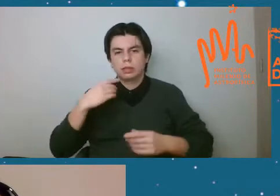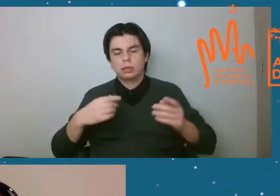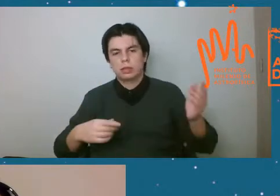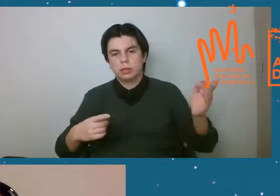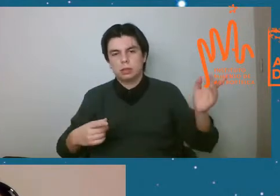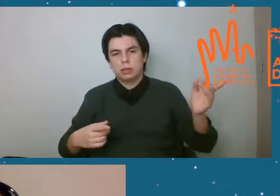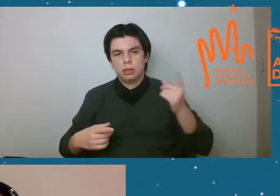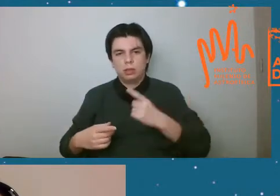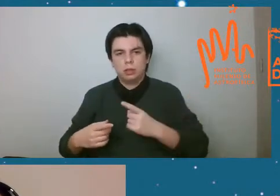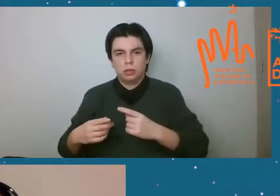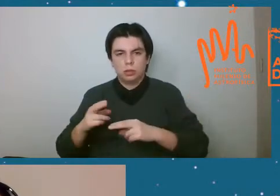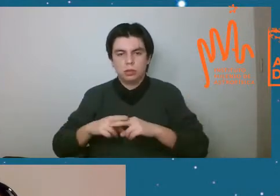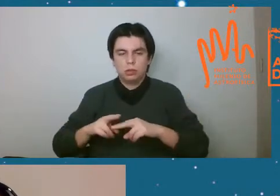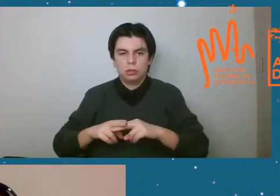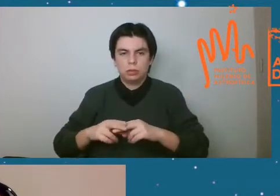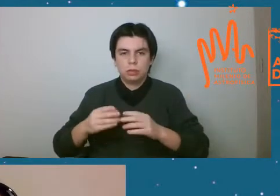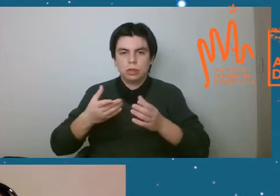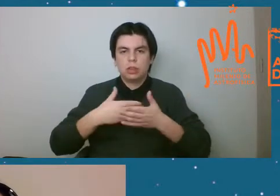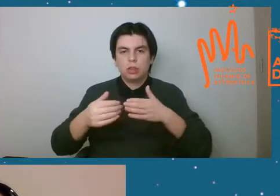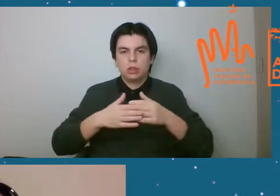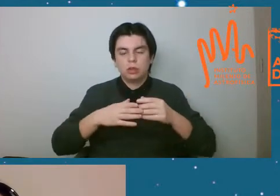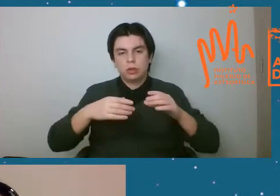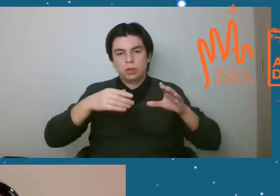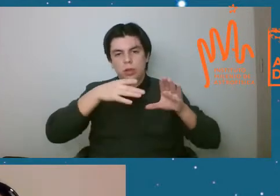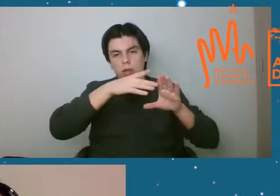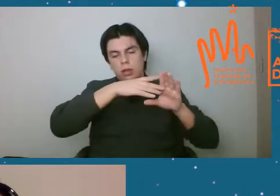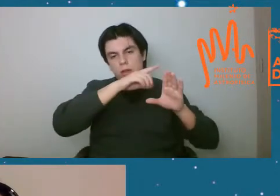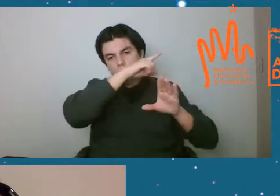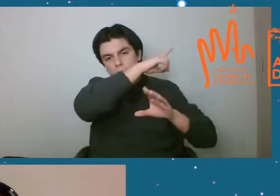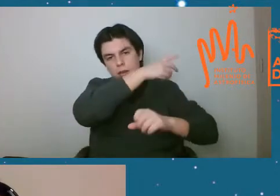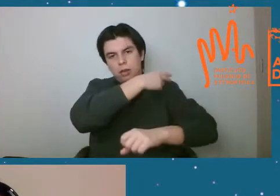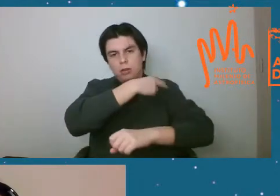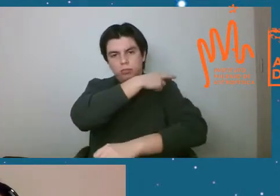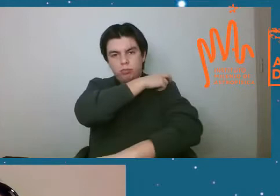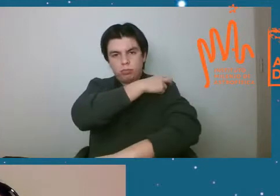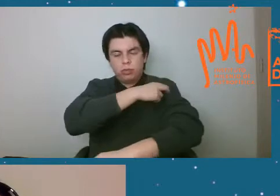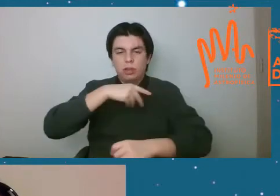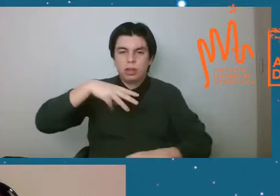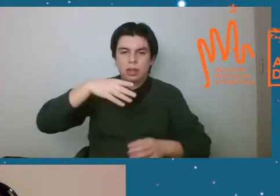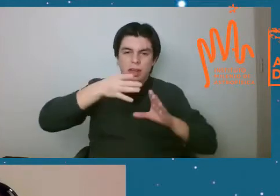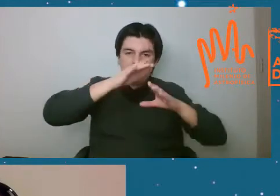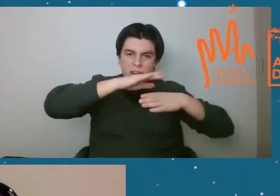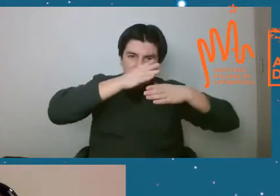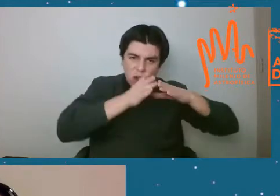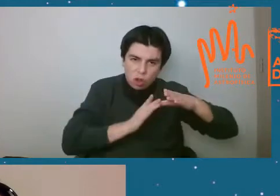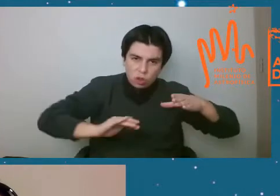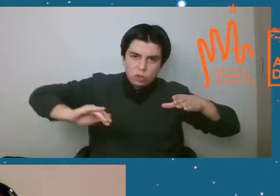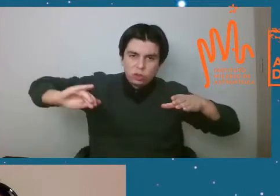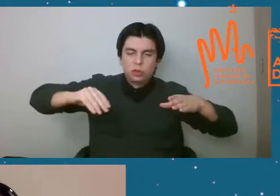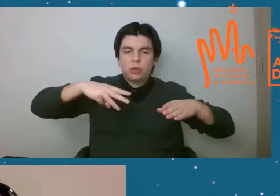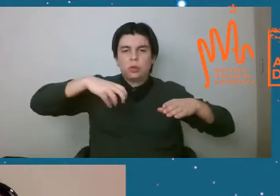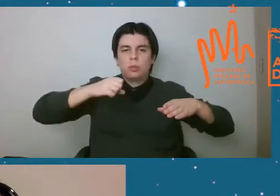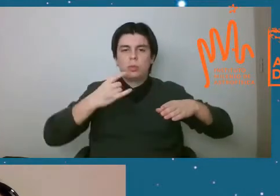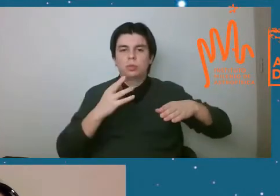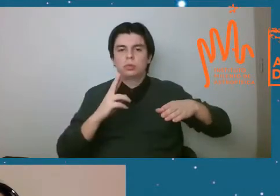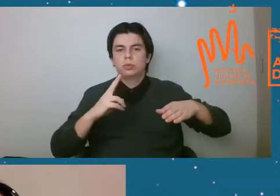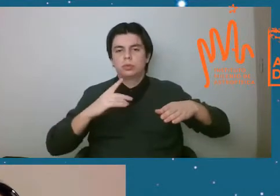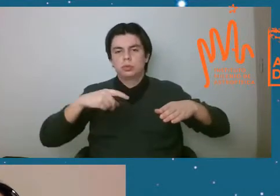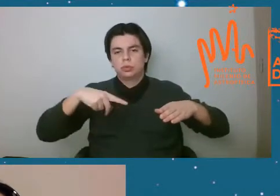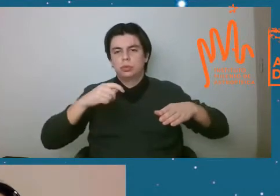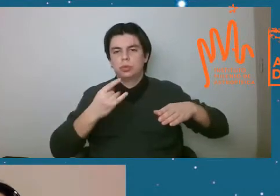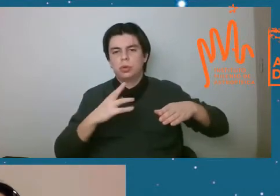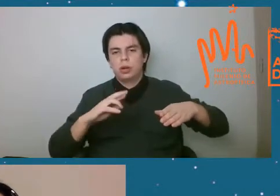en el cráter Monturak incluso, celebrándolo. que este año nos tocó en la